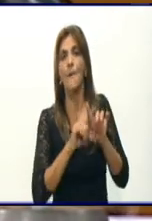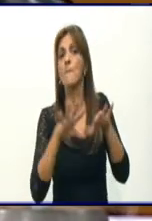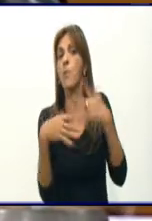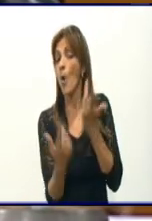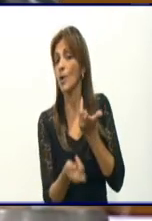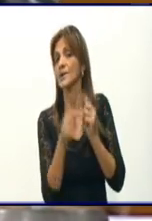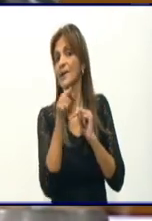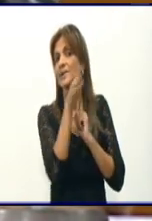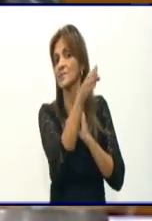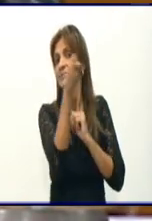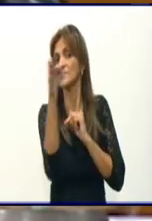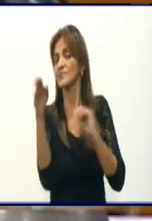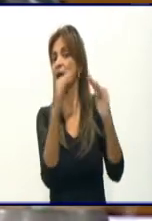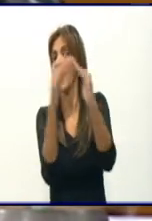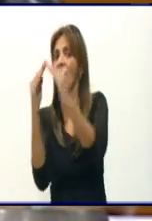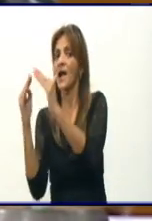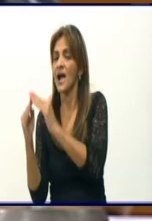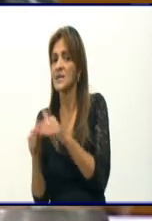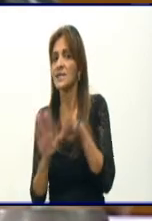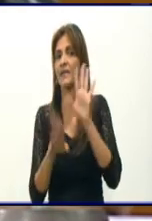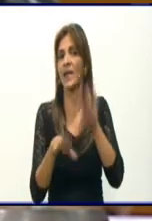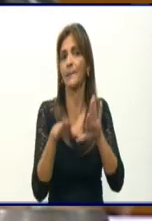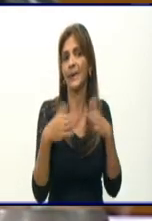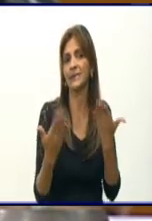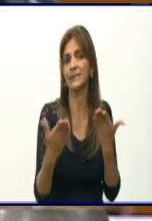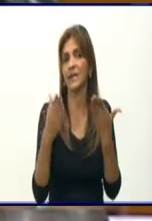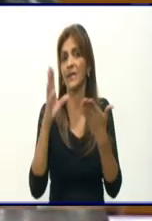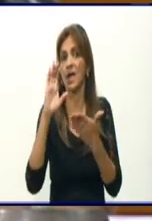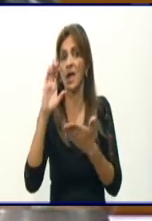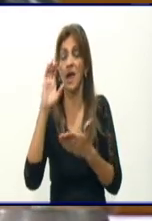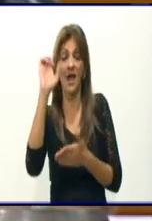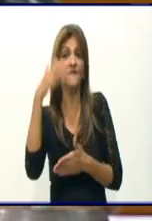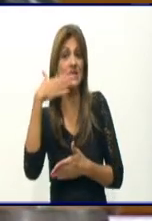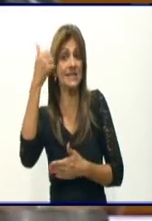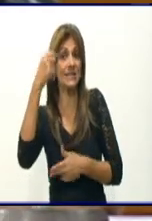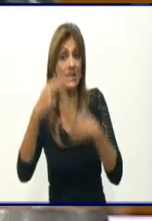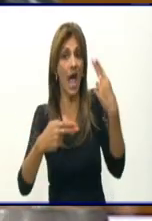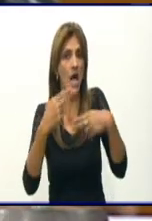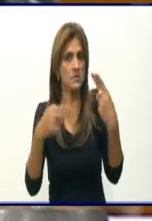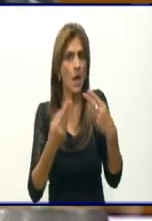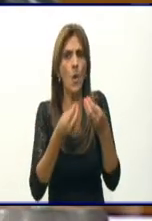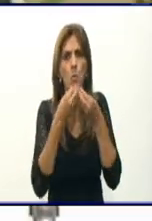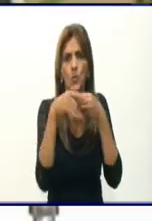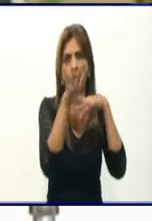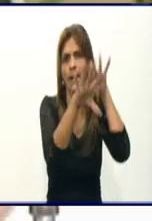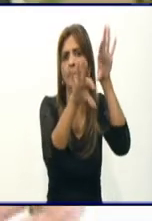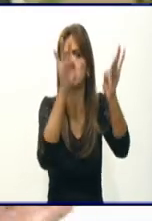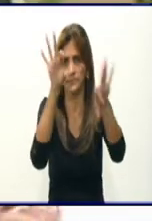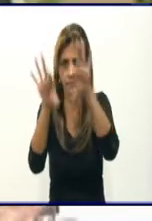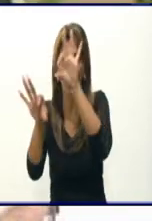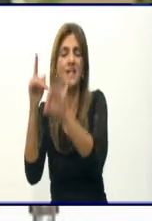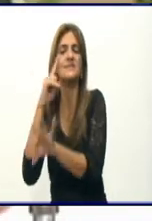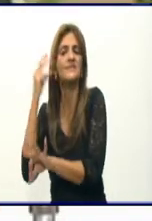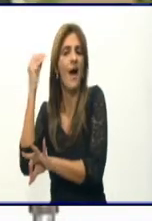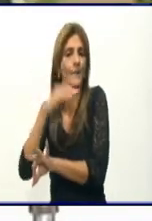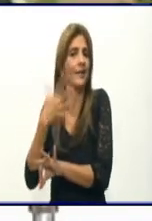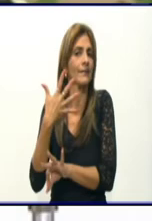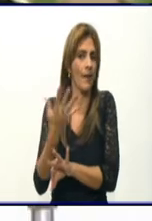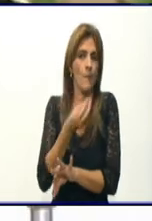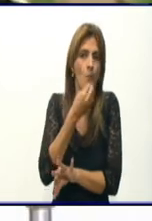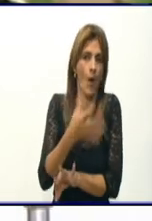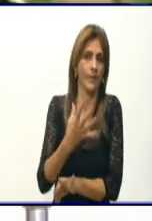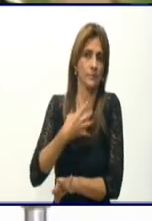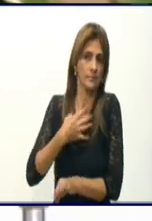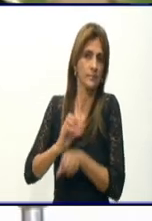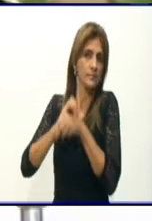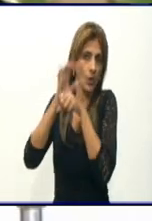depende de una adecuada pesquisa, de una eficiente pesquisa, depende sacar todo lo que pudiera estar en el área. Lo otro es el ingreso,